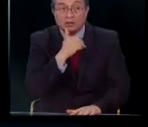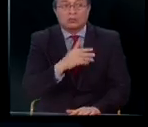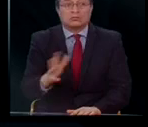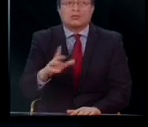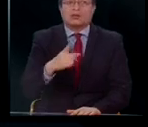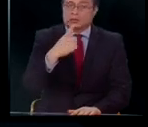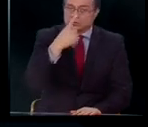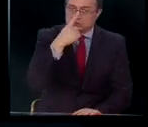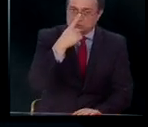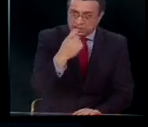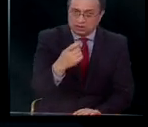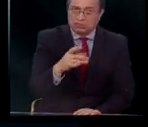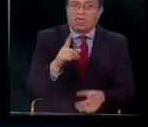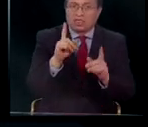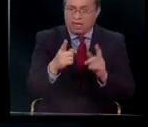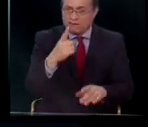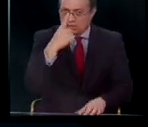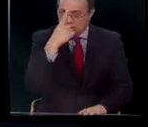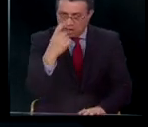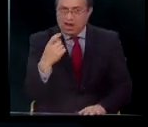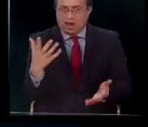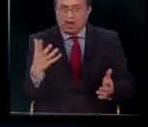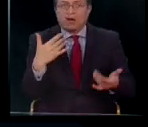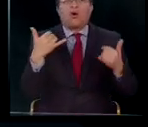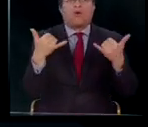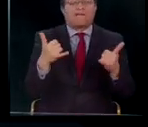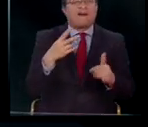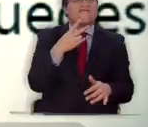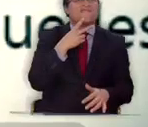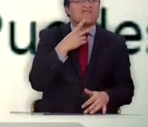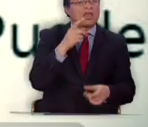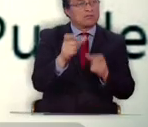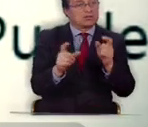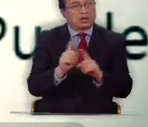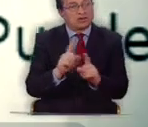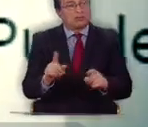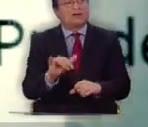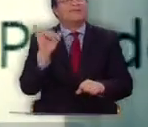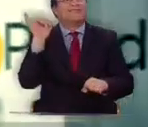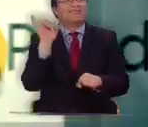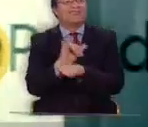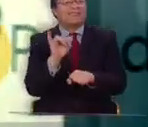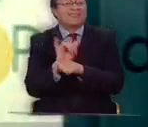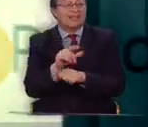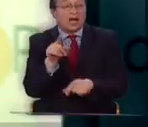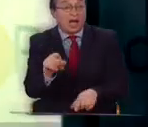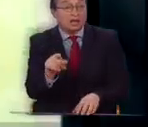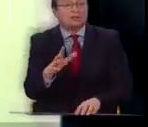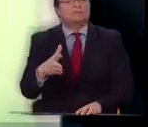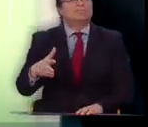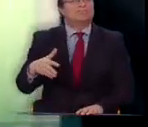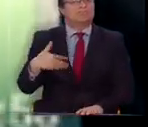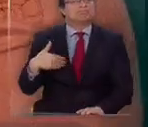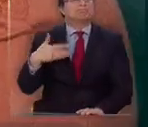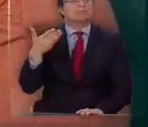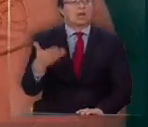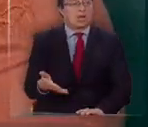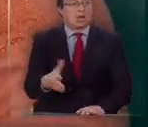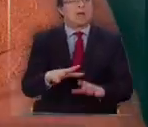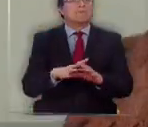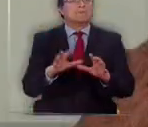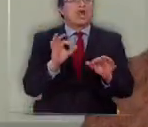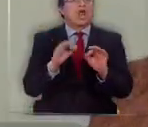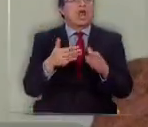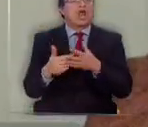serios, tremendamente serios, porque se está jugando con la vida de la gente. Un engaño que lamentablemente hoy en pandemia es más